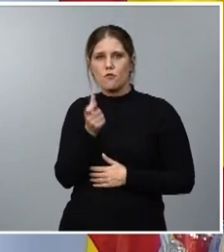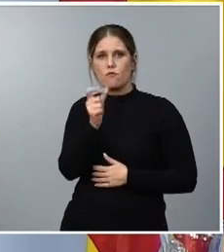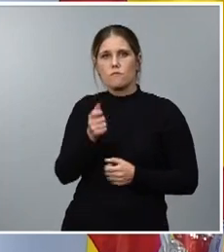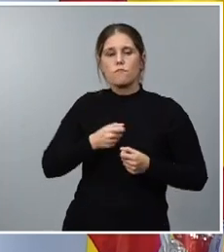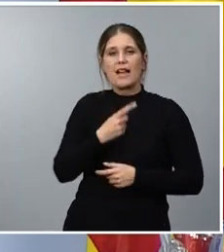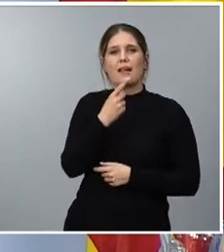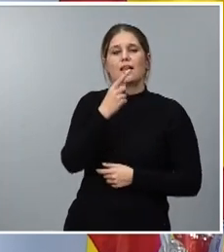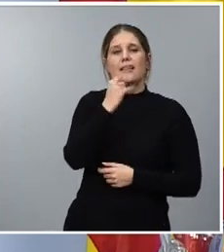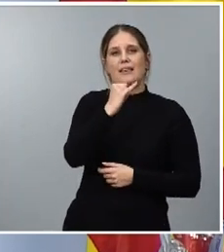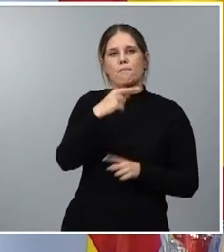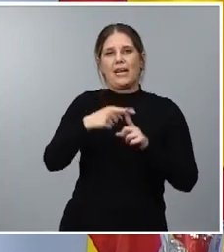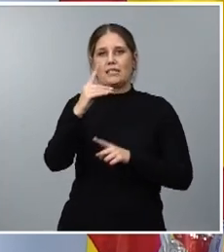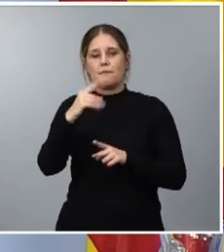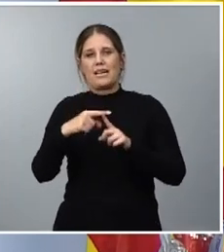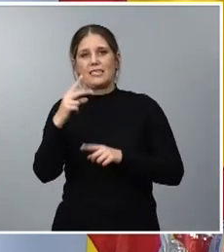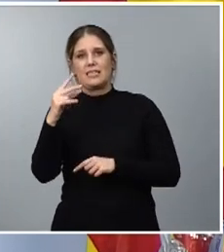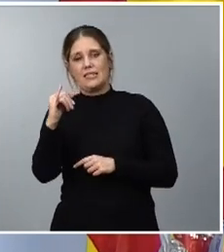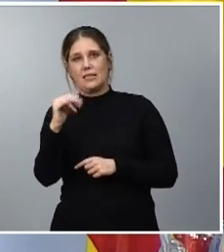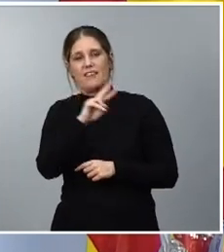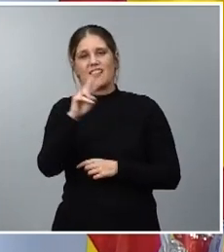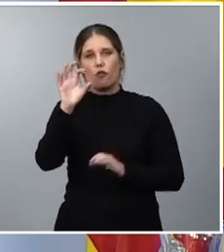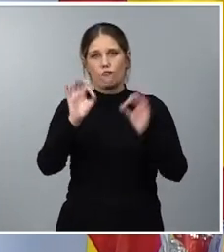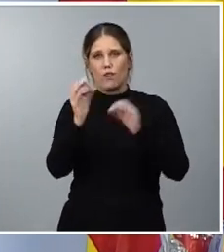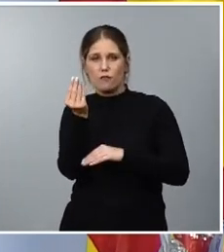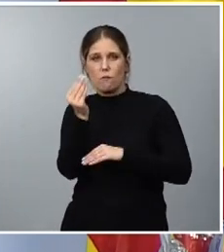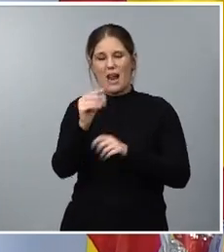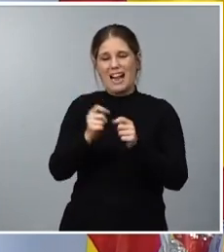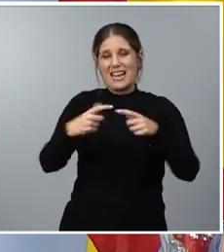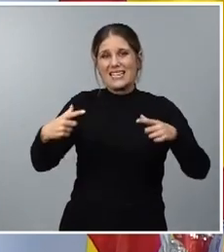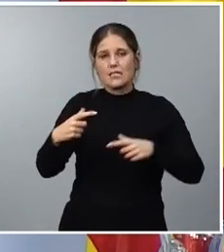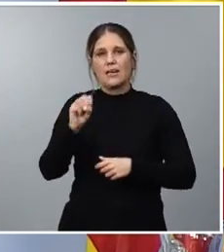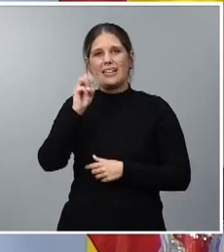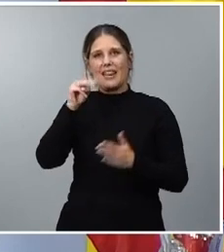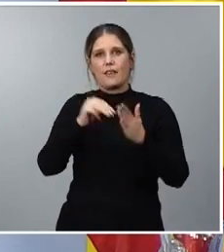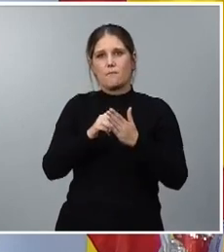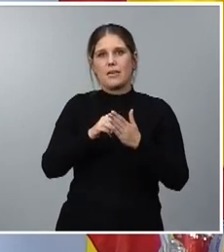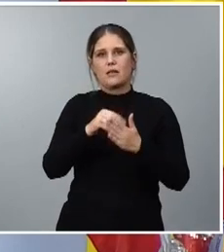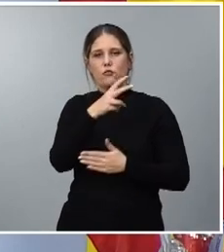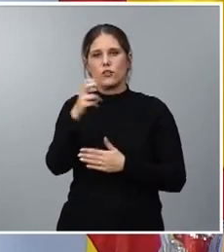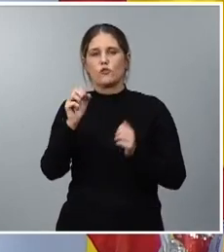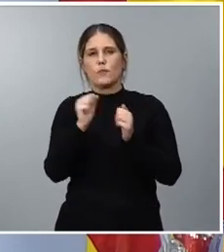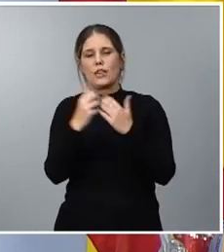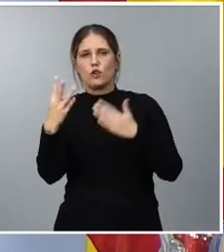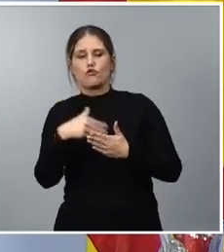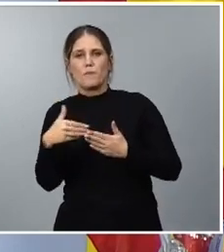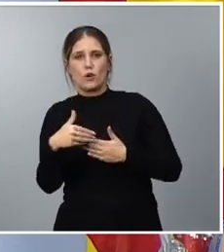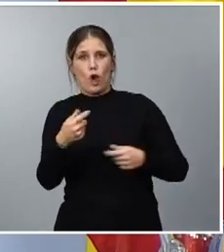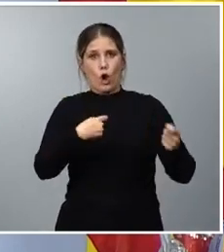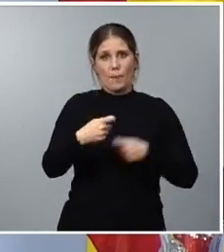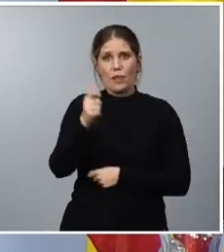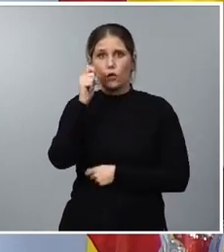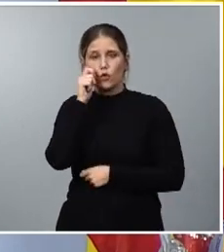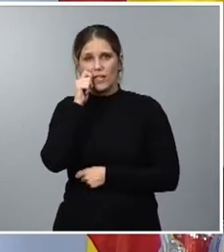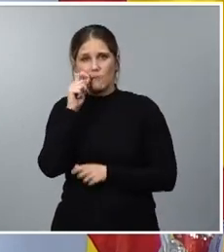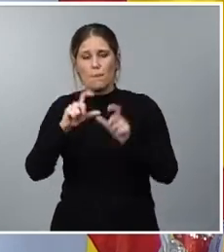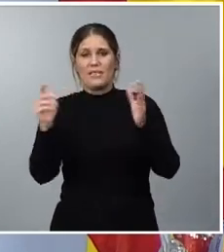22% de crecimiento con 16.328 millones comercio turismo y pymes